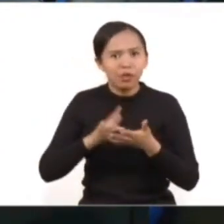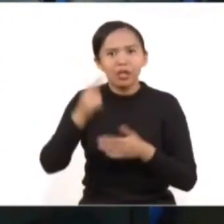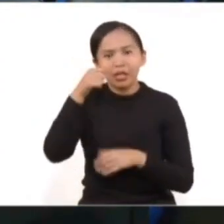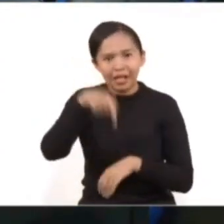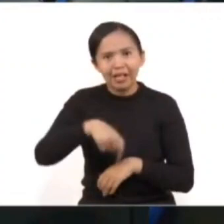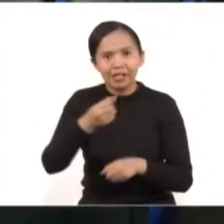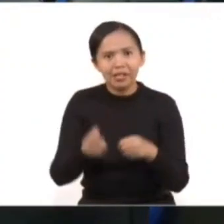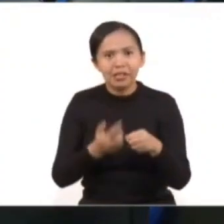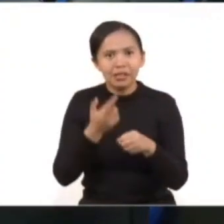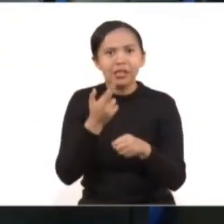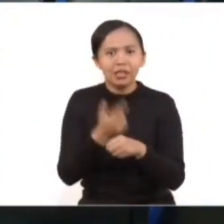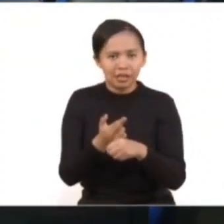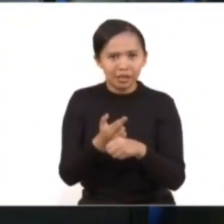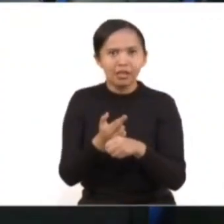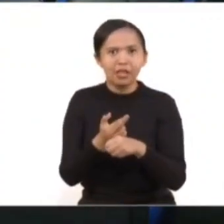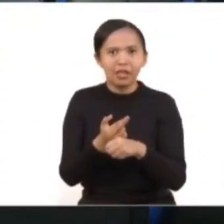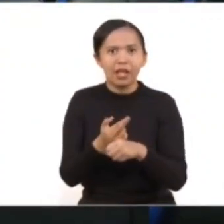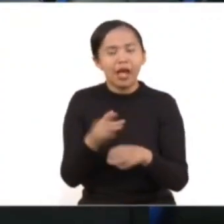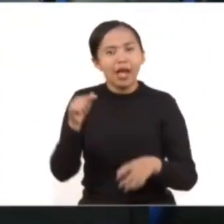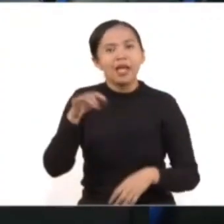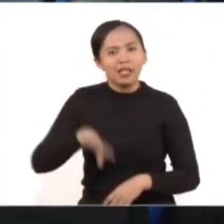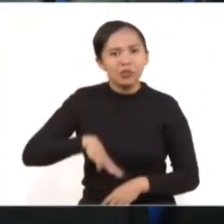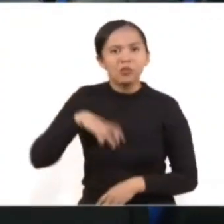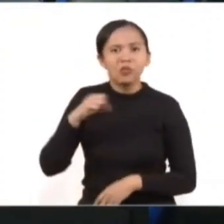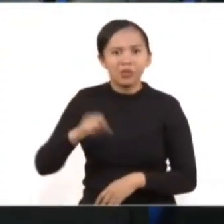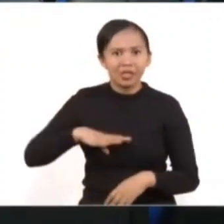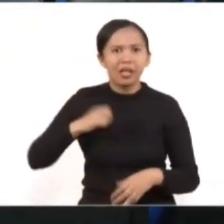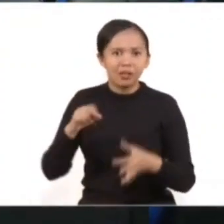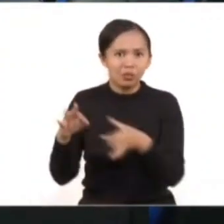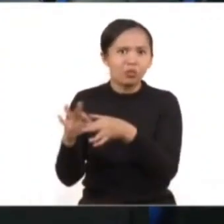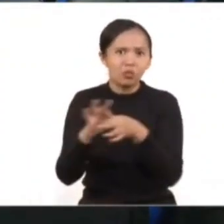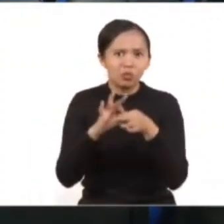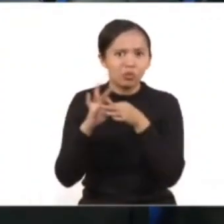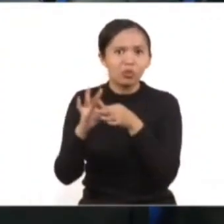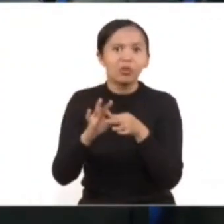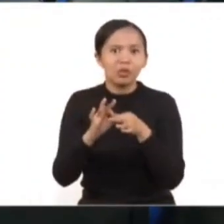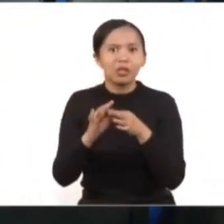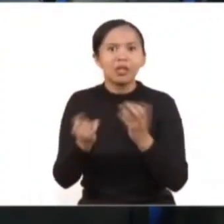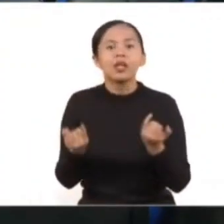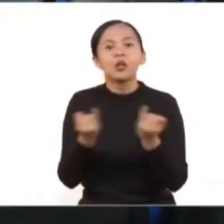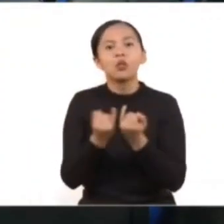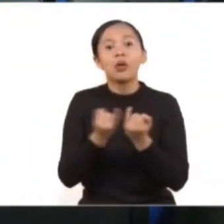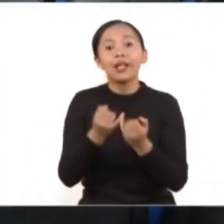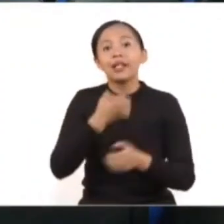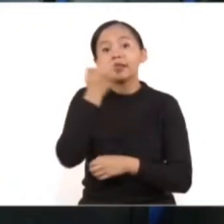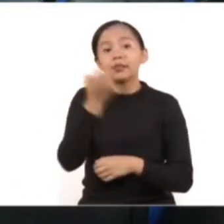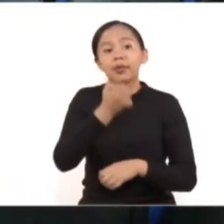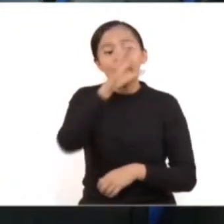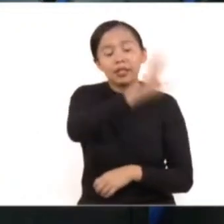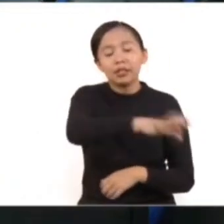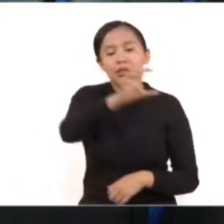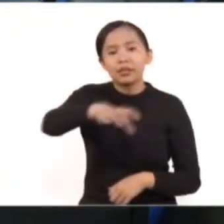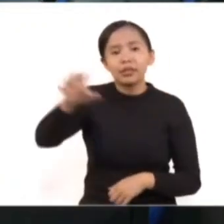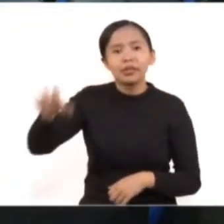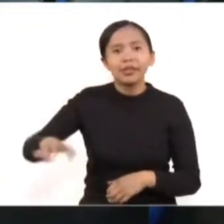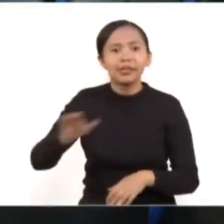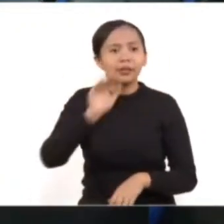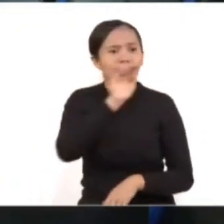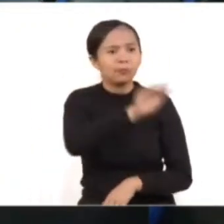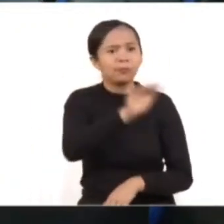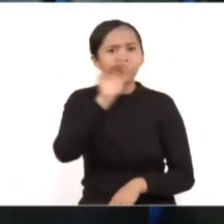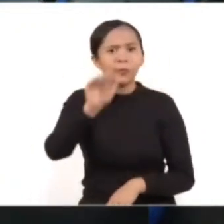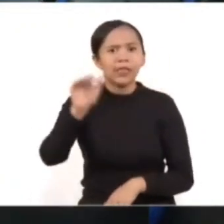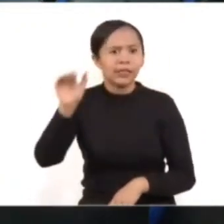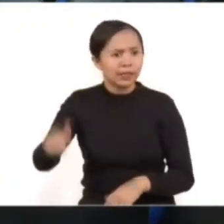esta subsecretaría en estos esfuerzos coordinados. La intervención en los planteles ha convocado no sólo